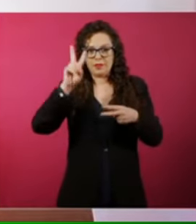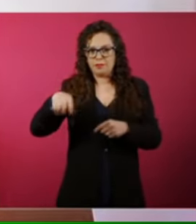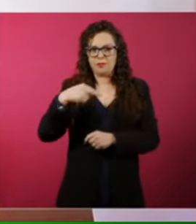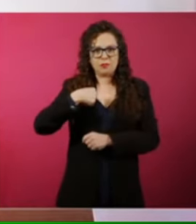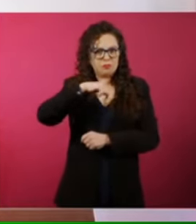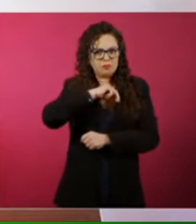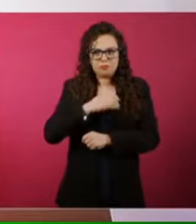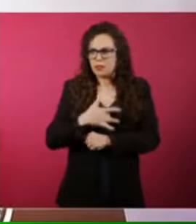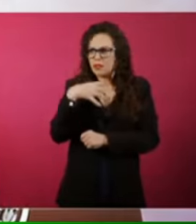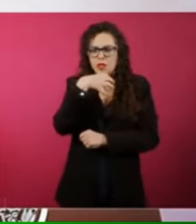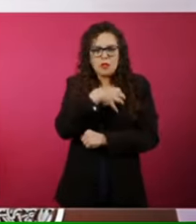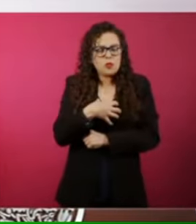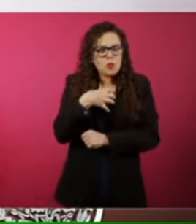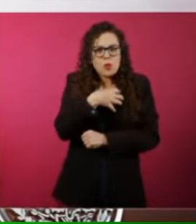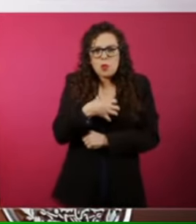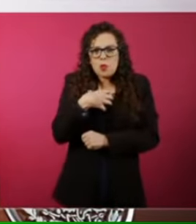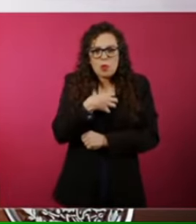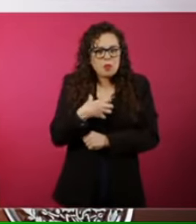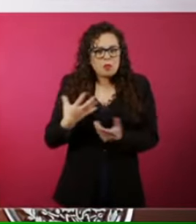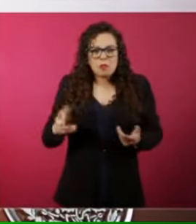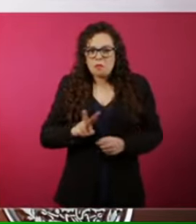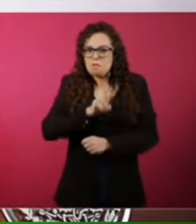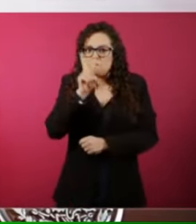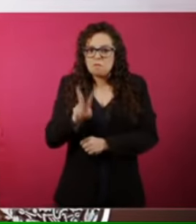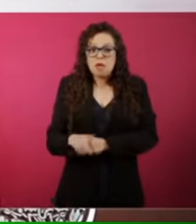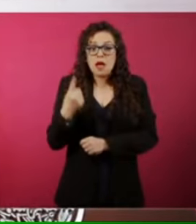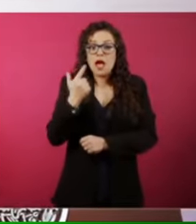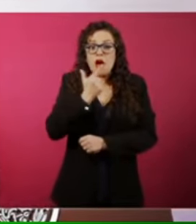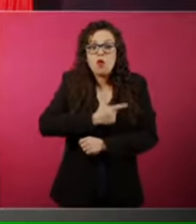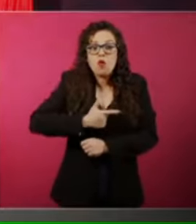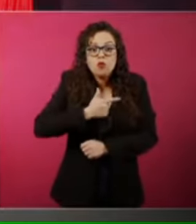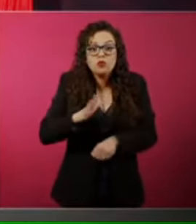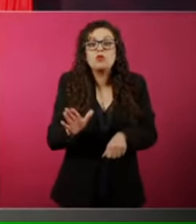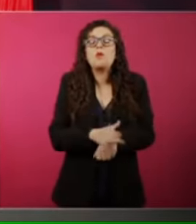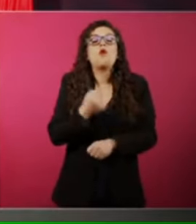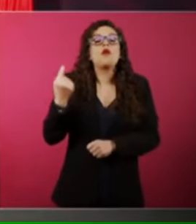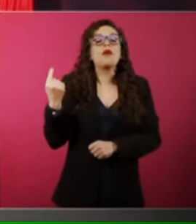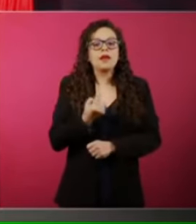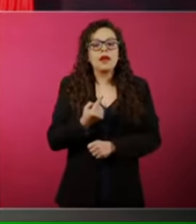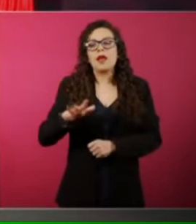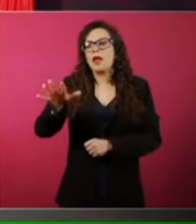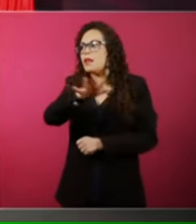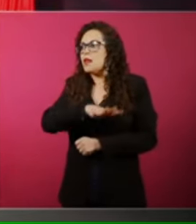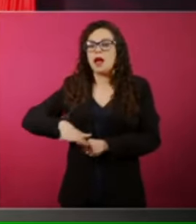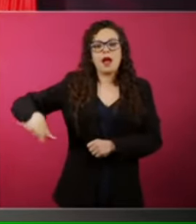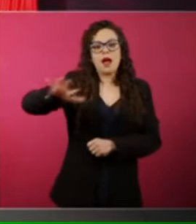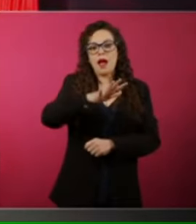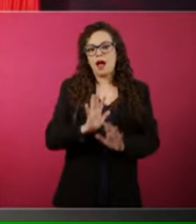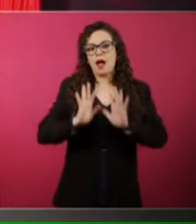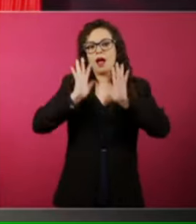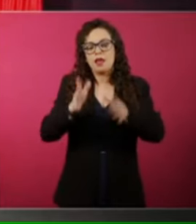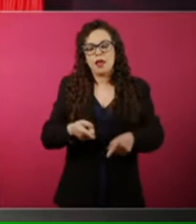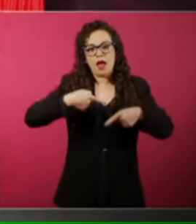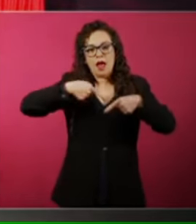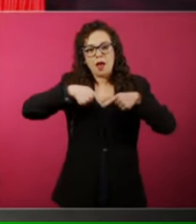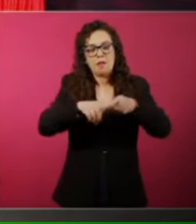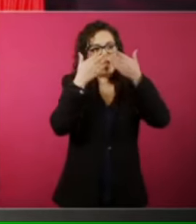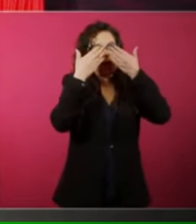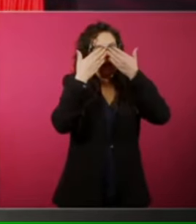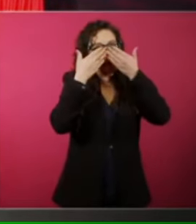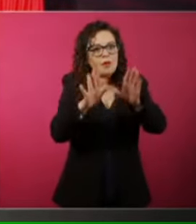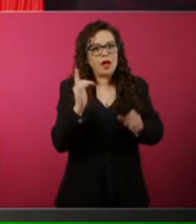se trata de un despertar del movimiento de izquierda, del movimiento progresista,